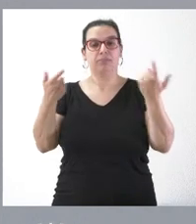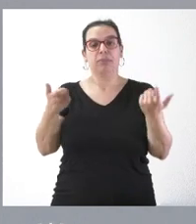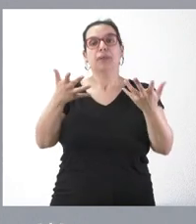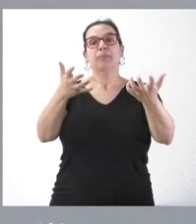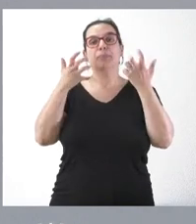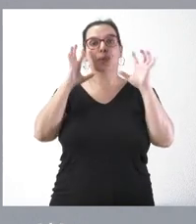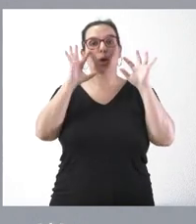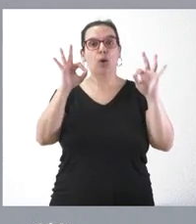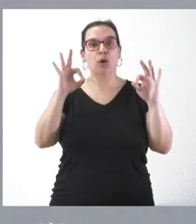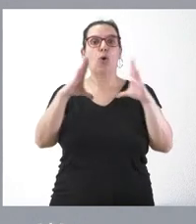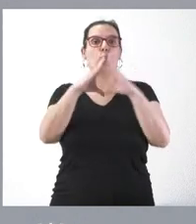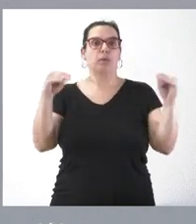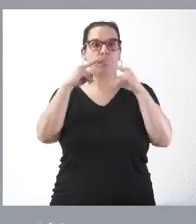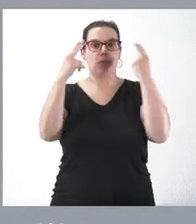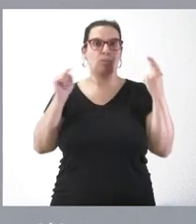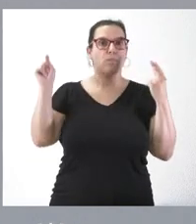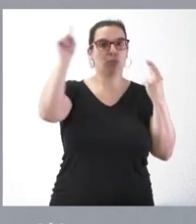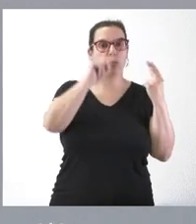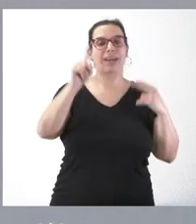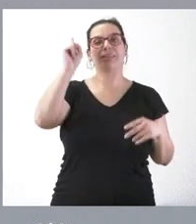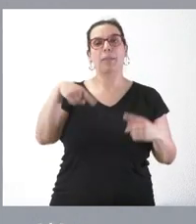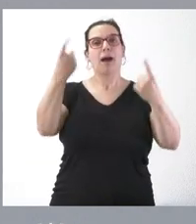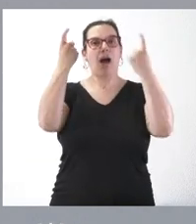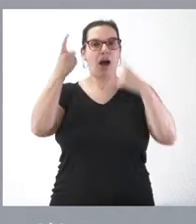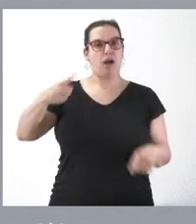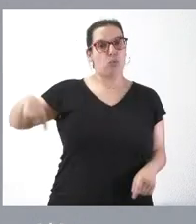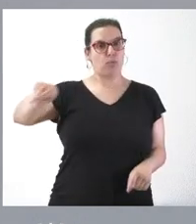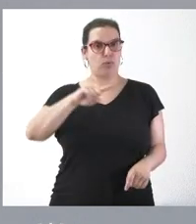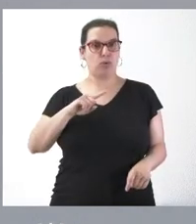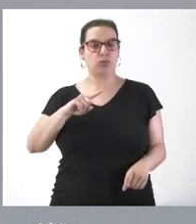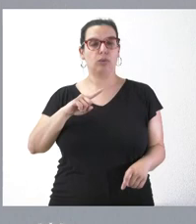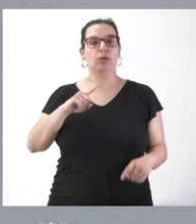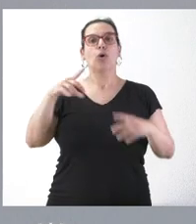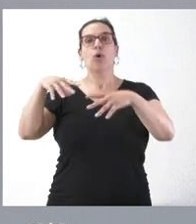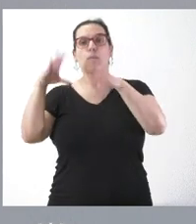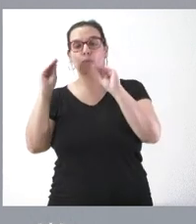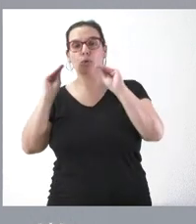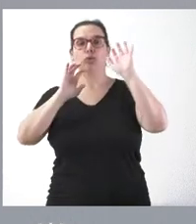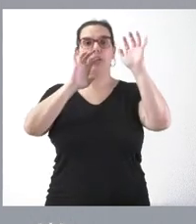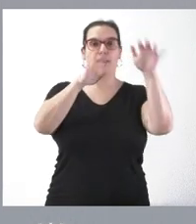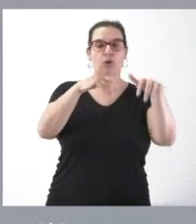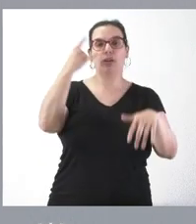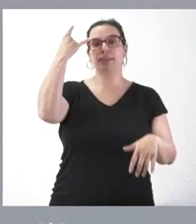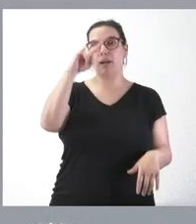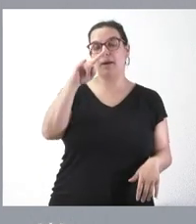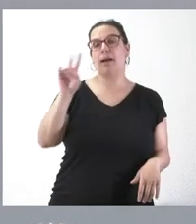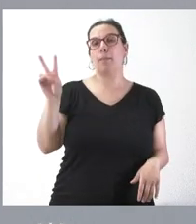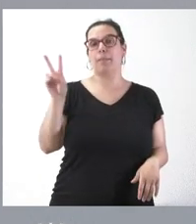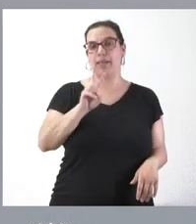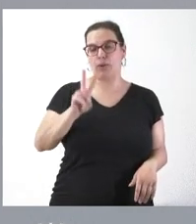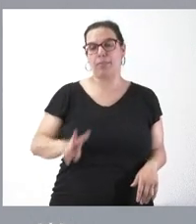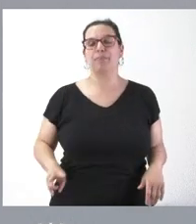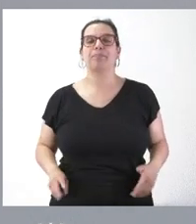como es natural, las universidades públicas y los alumnos de las universidades públicas de Burgos, de León, de Salamanca y de